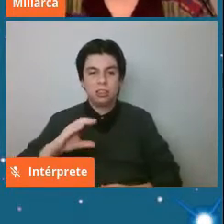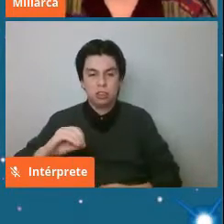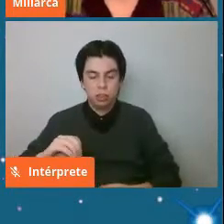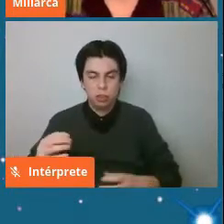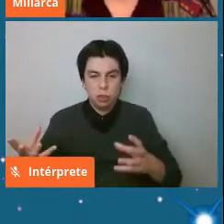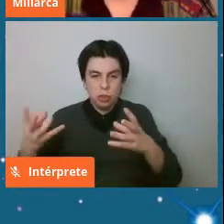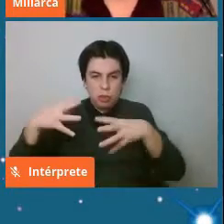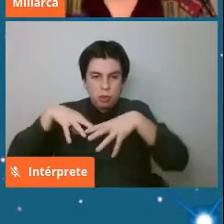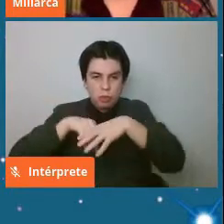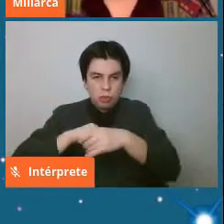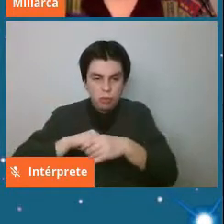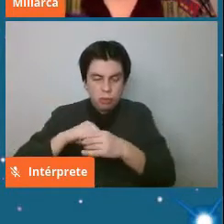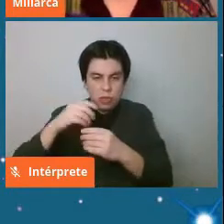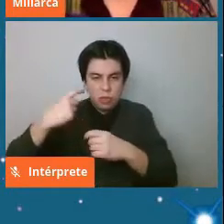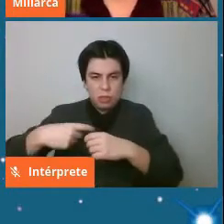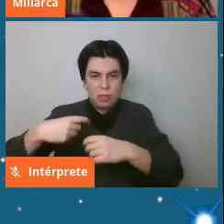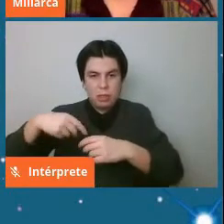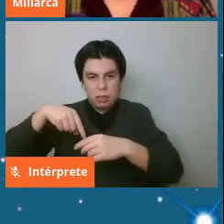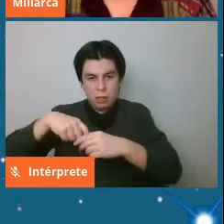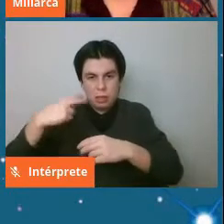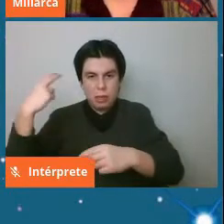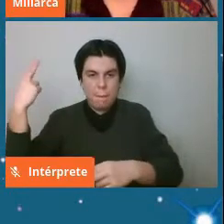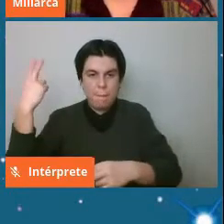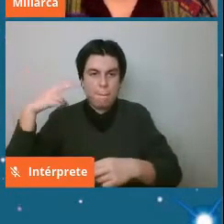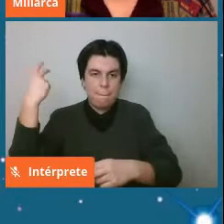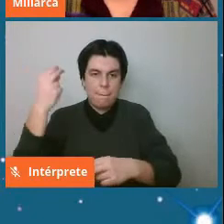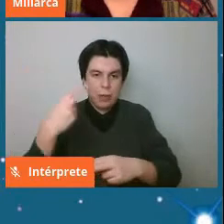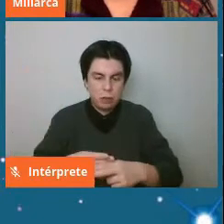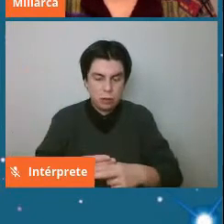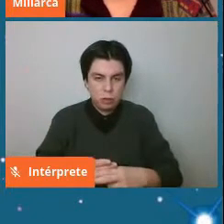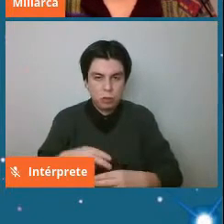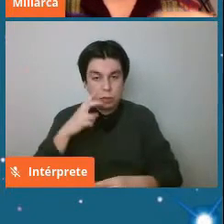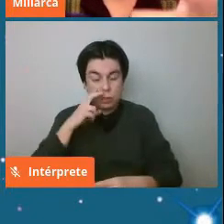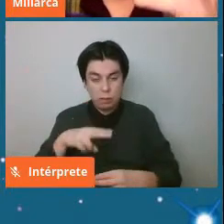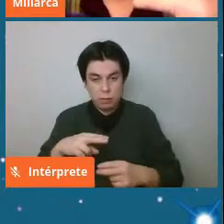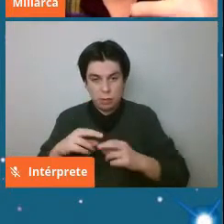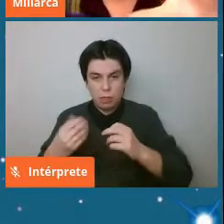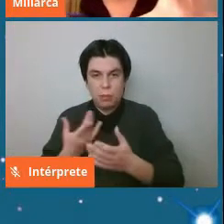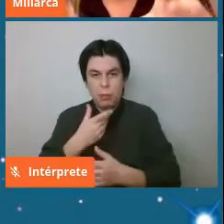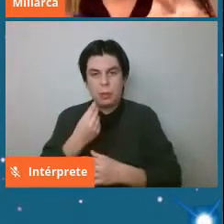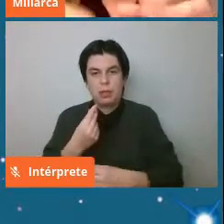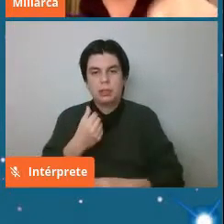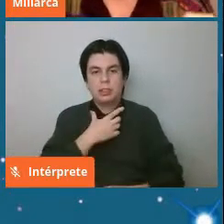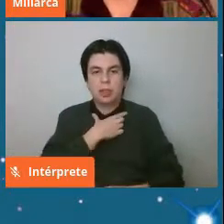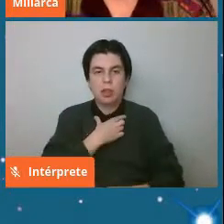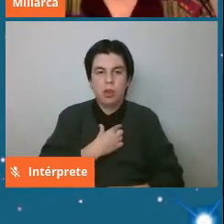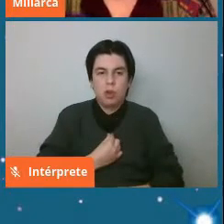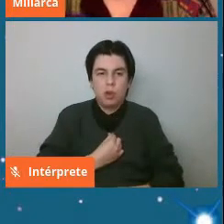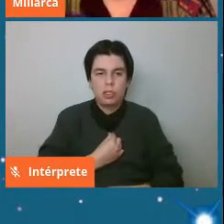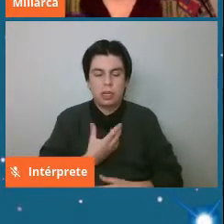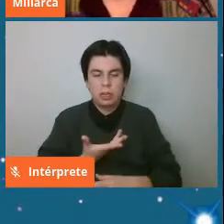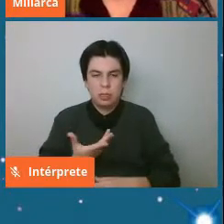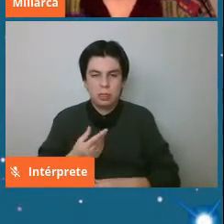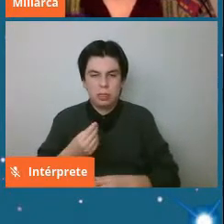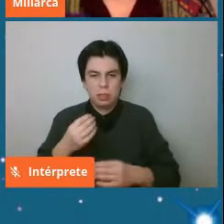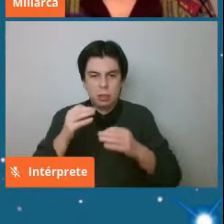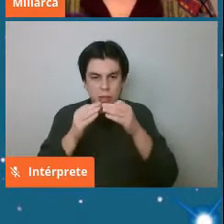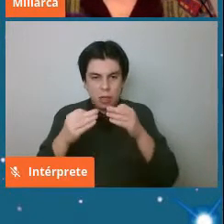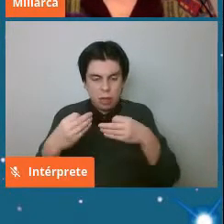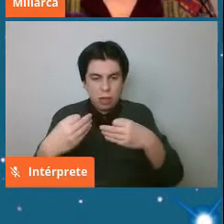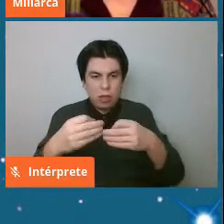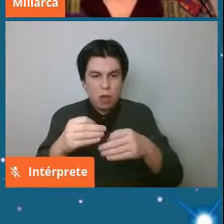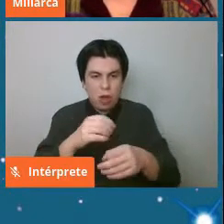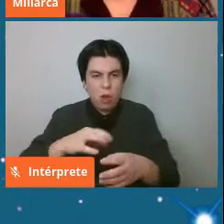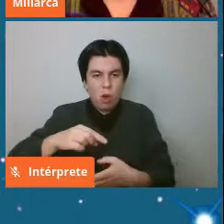meteorito que es el más primitivo así se ven parecen joyitas los cóndrolos en el microscopio